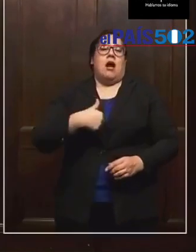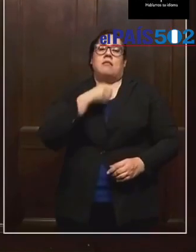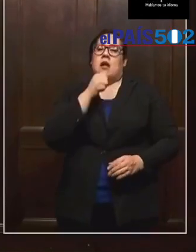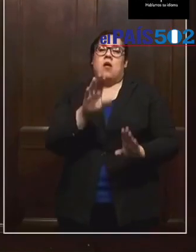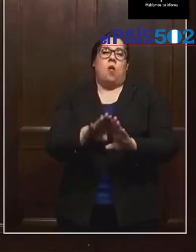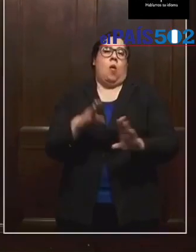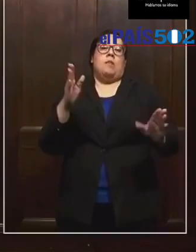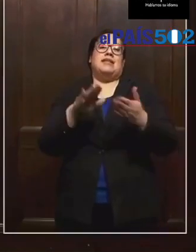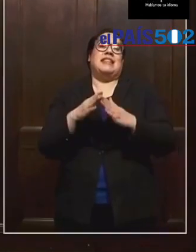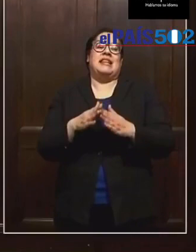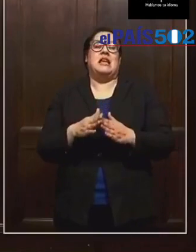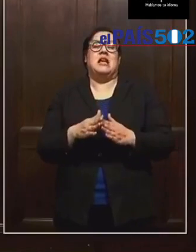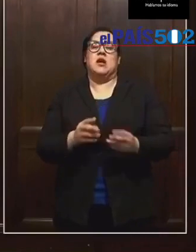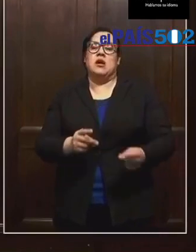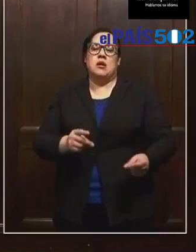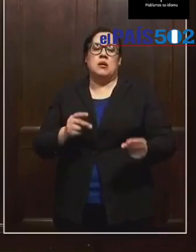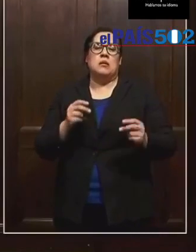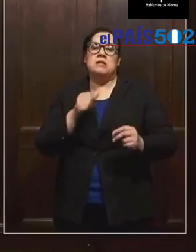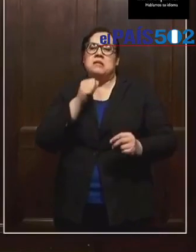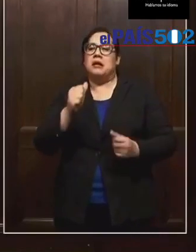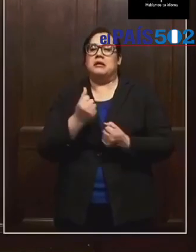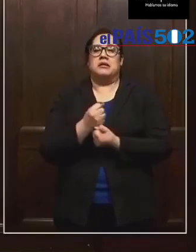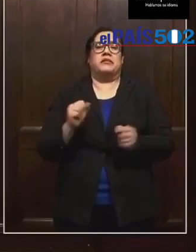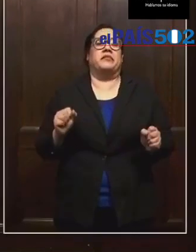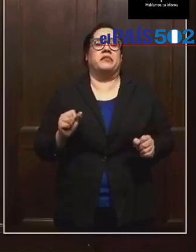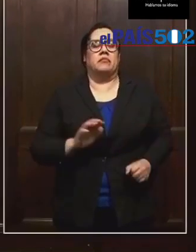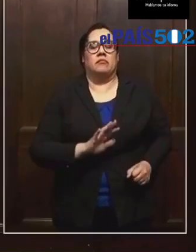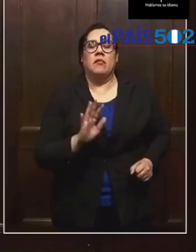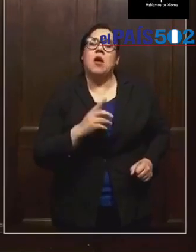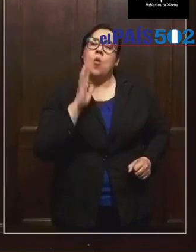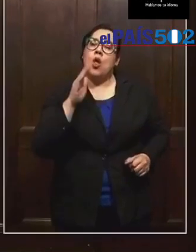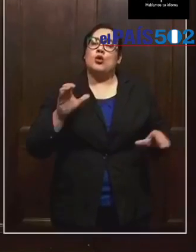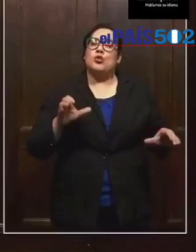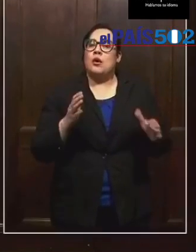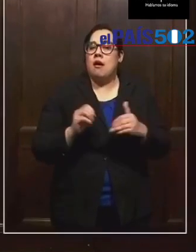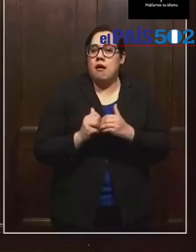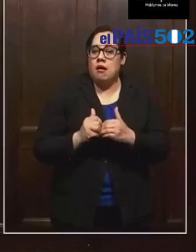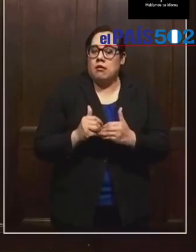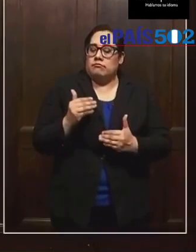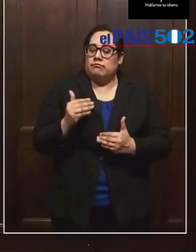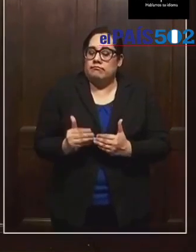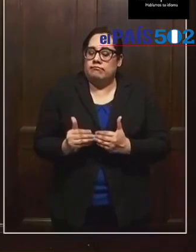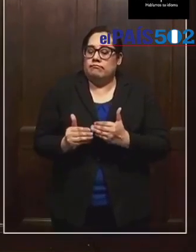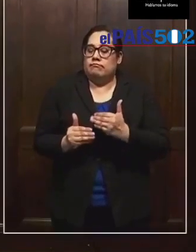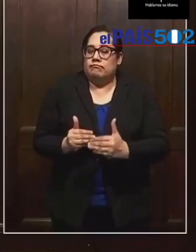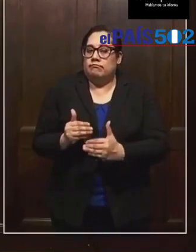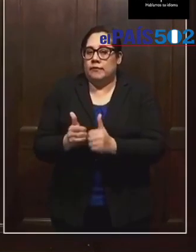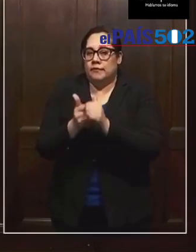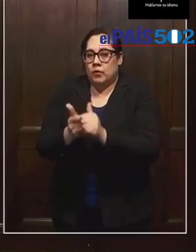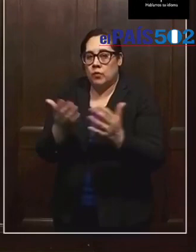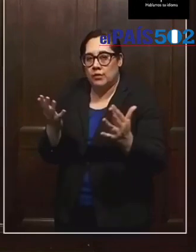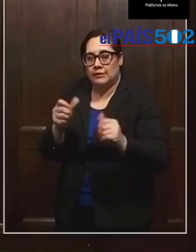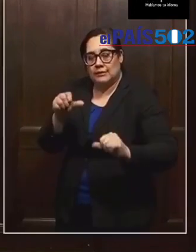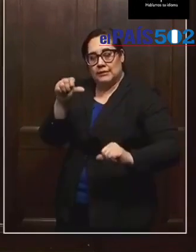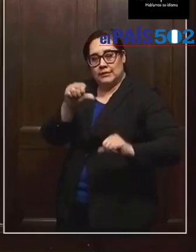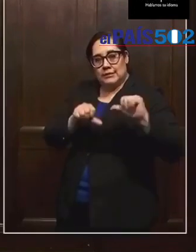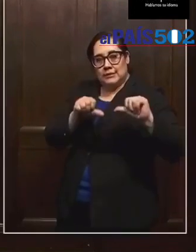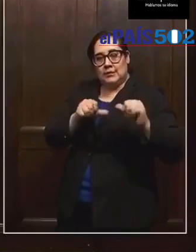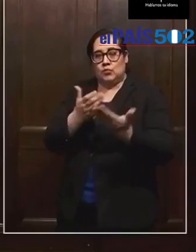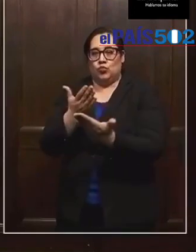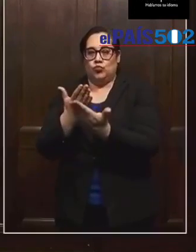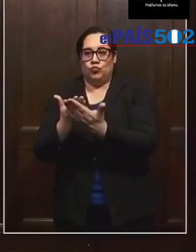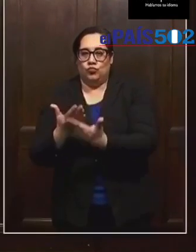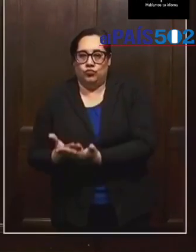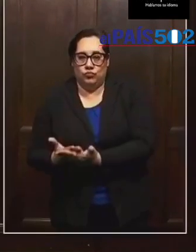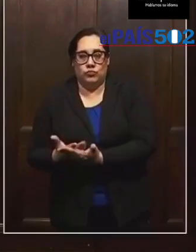ciudad de manera imprudente. Lo haremos poco a poco siguiendo la ciencia y los hechos. Y por